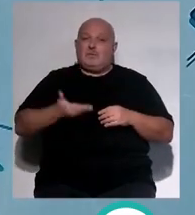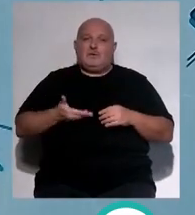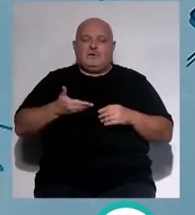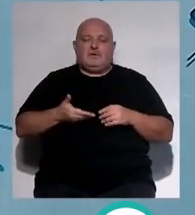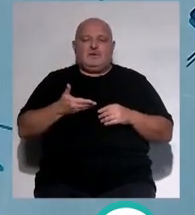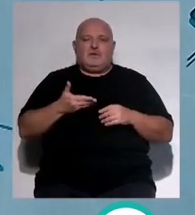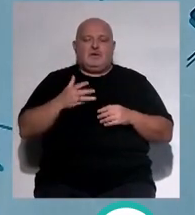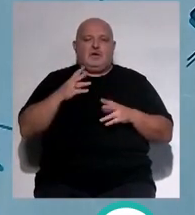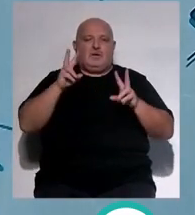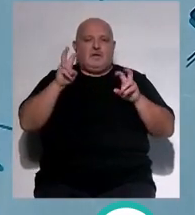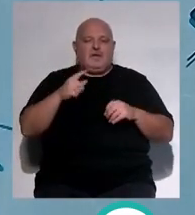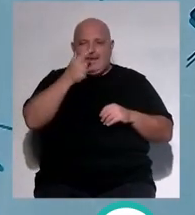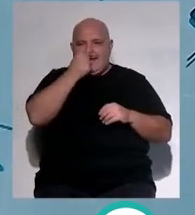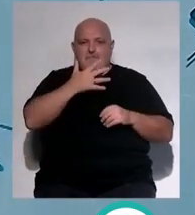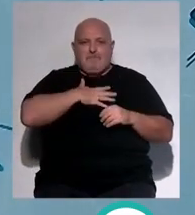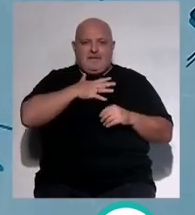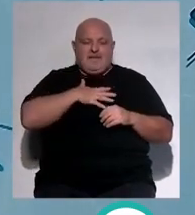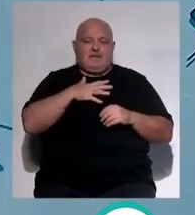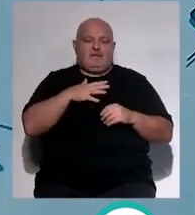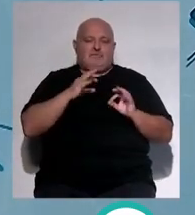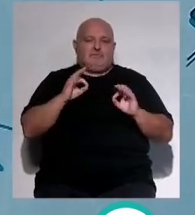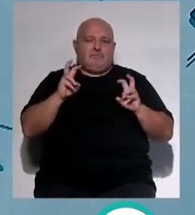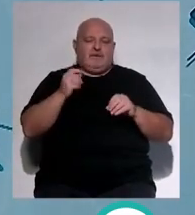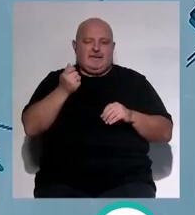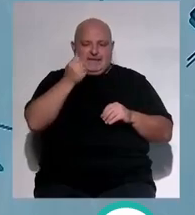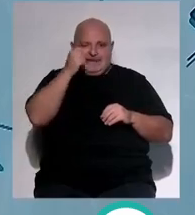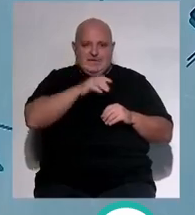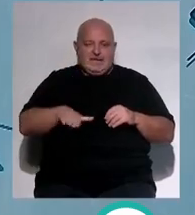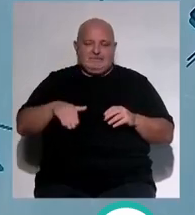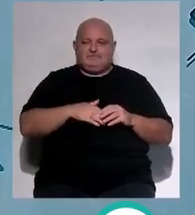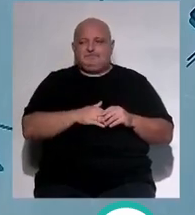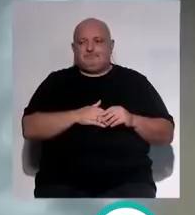inmunizarse contra la gripe en niños y niñas.